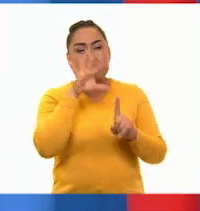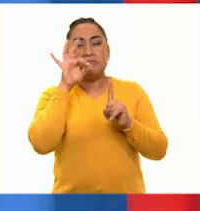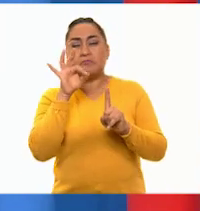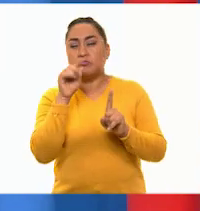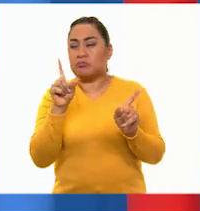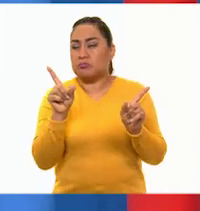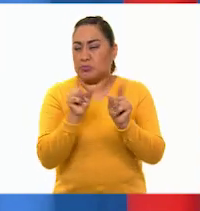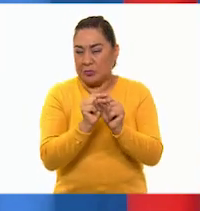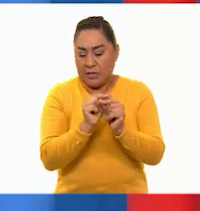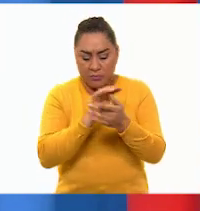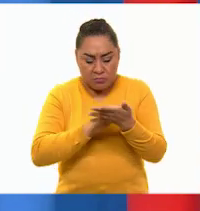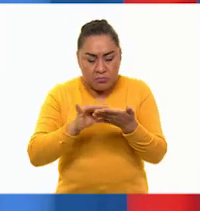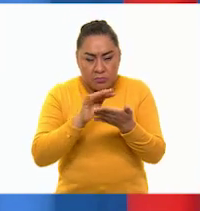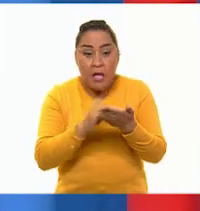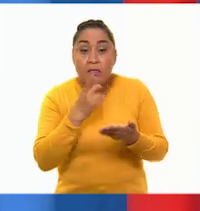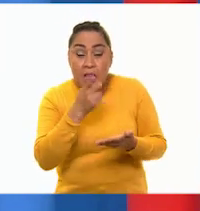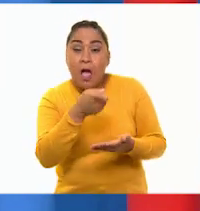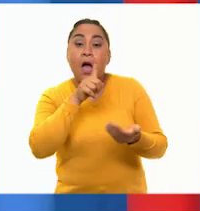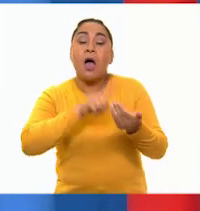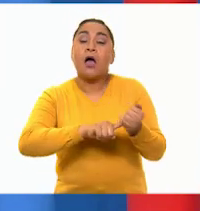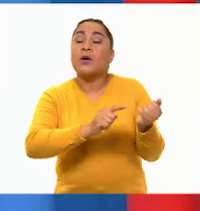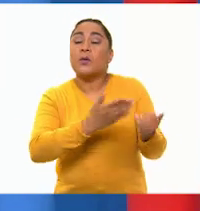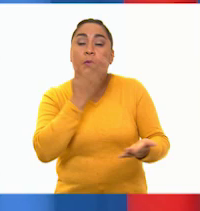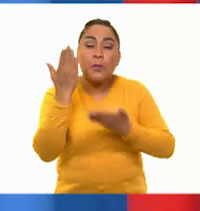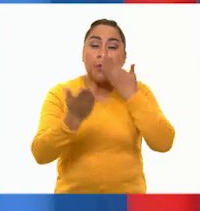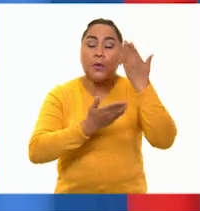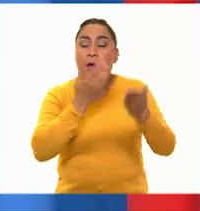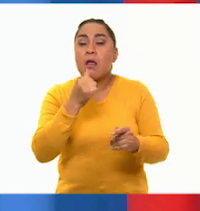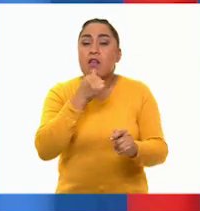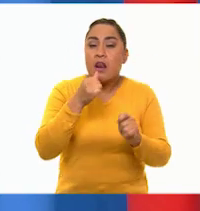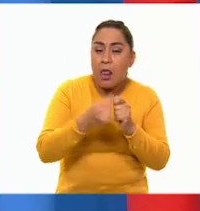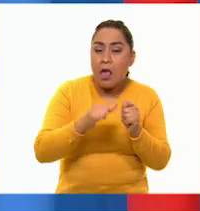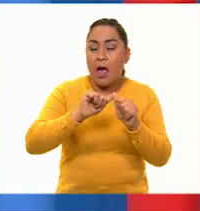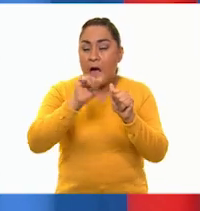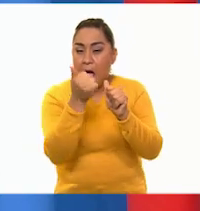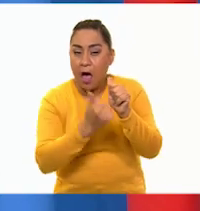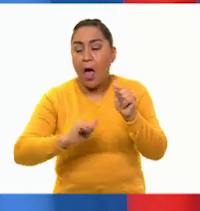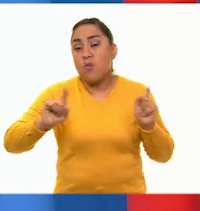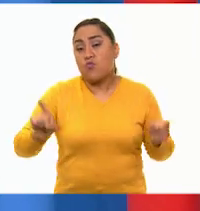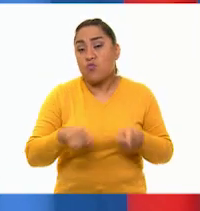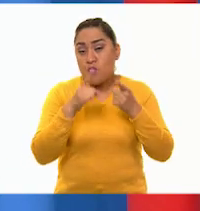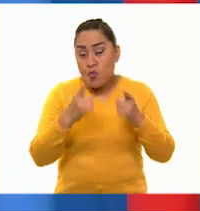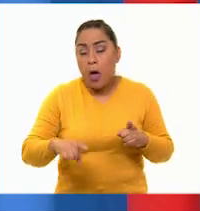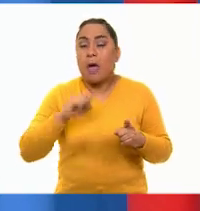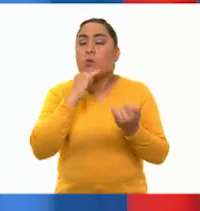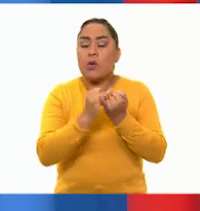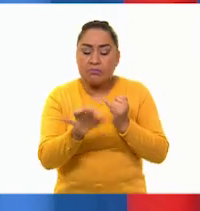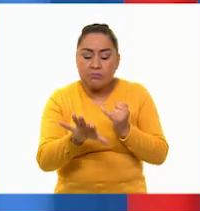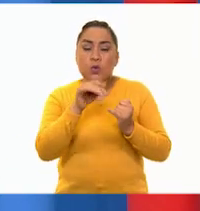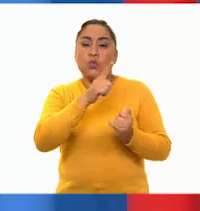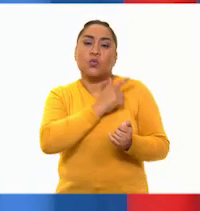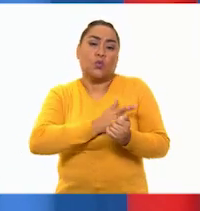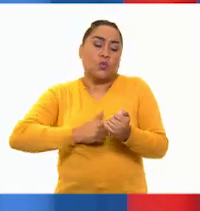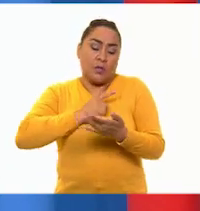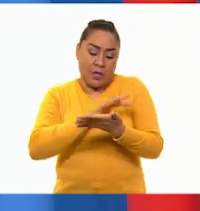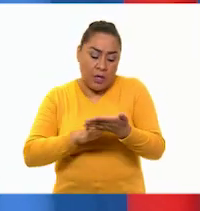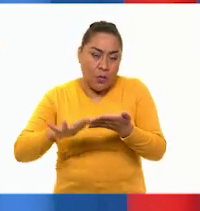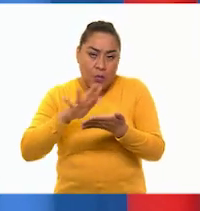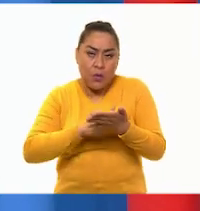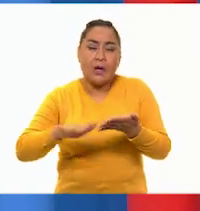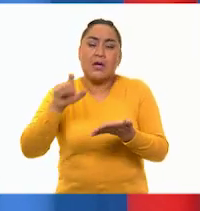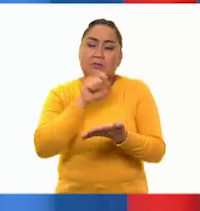personaje donde dice que era educada en las letras, las artes y la música y que estaba entusiasmada por la lectura y la escritura.